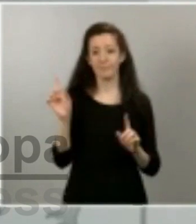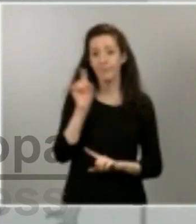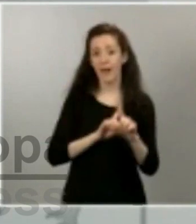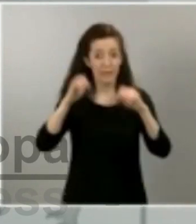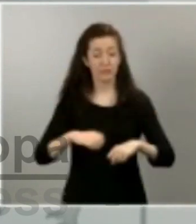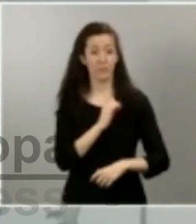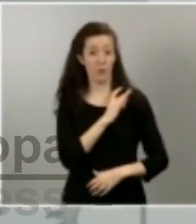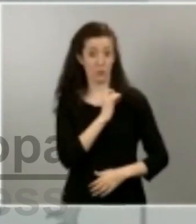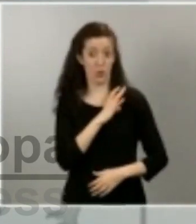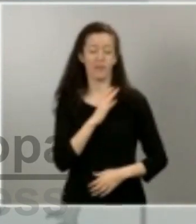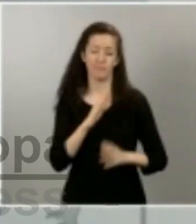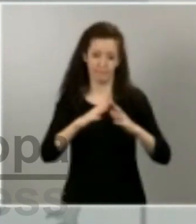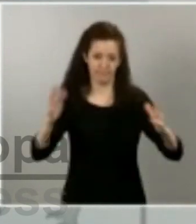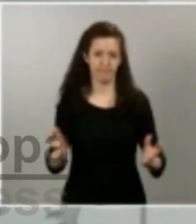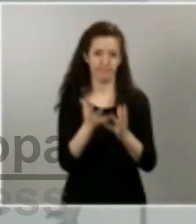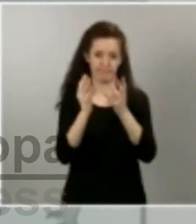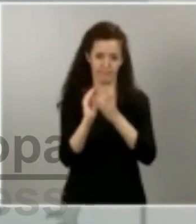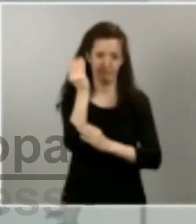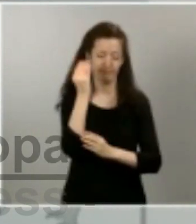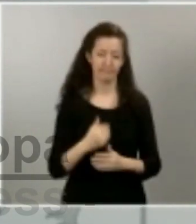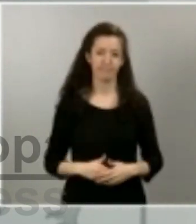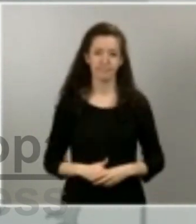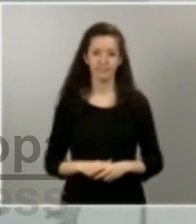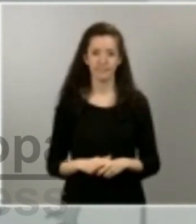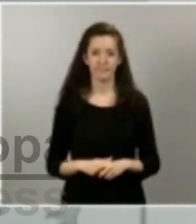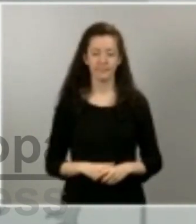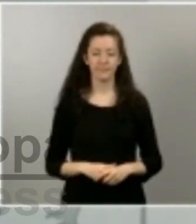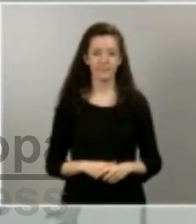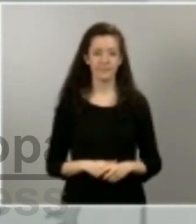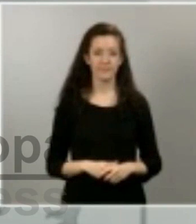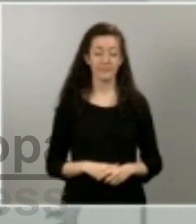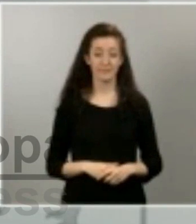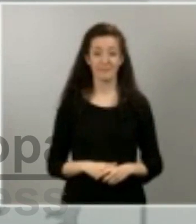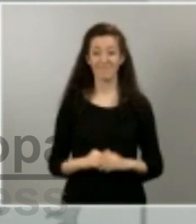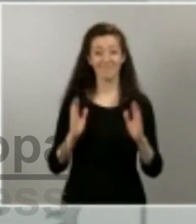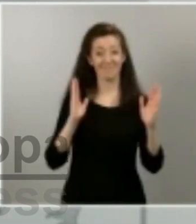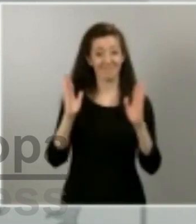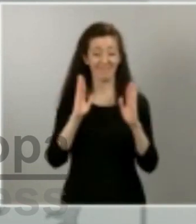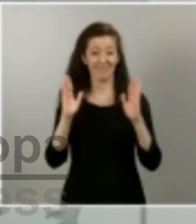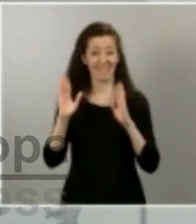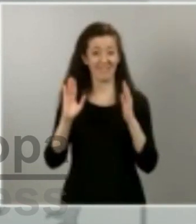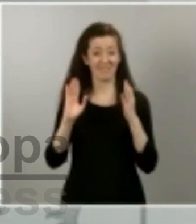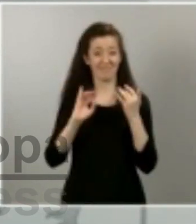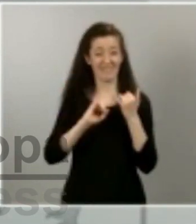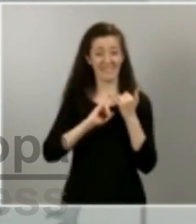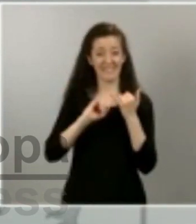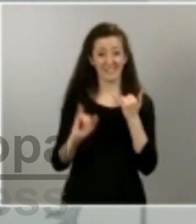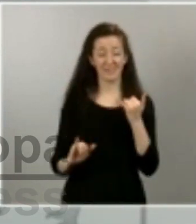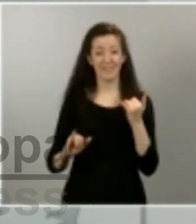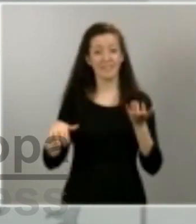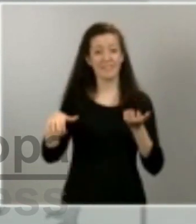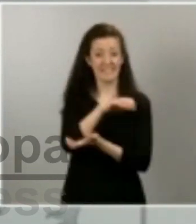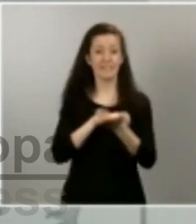precedentes. En esta crisis se juegan muchas cosas. También se tiene que probar que la democracia